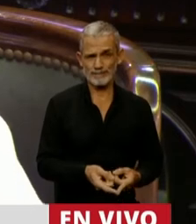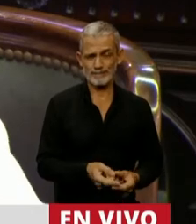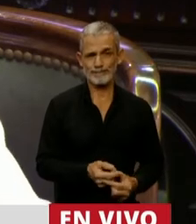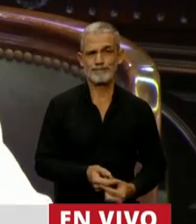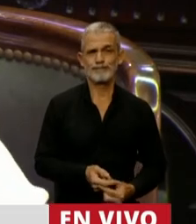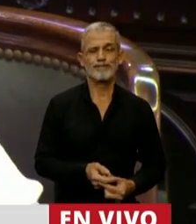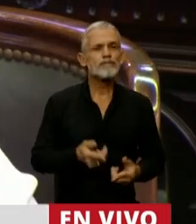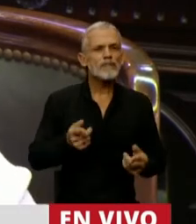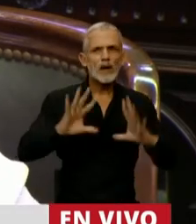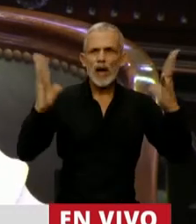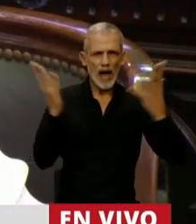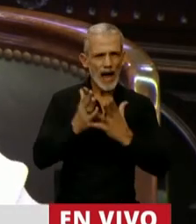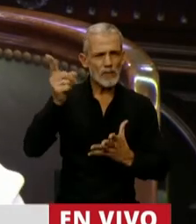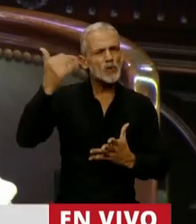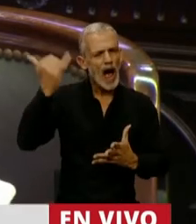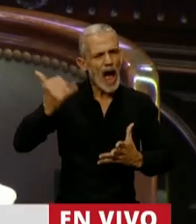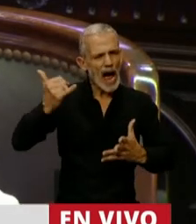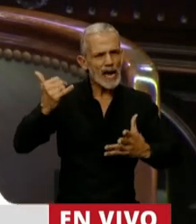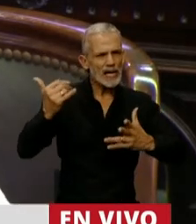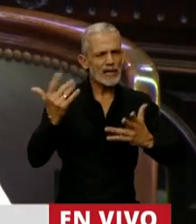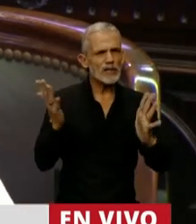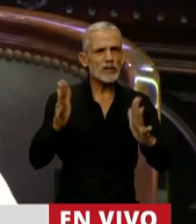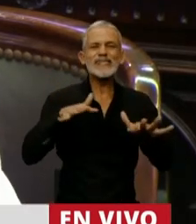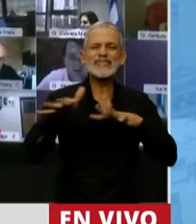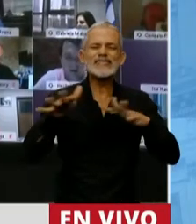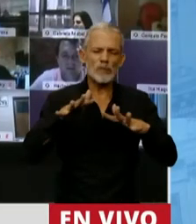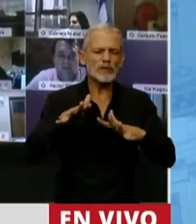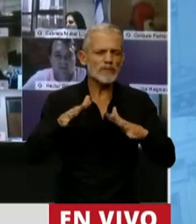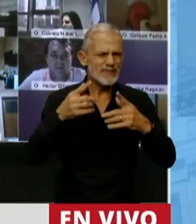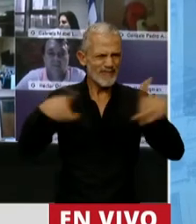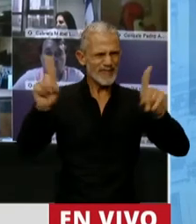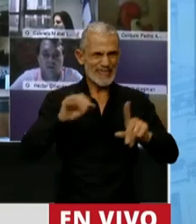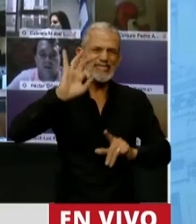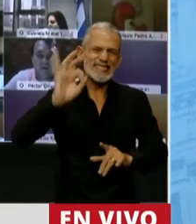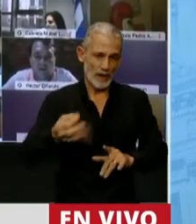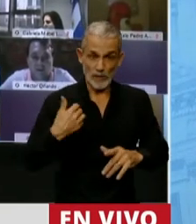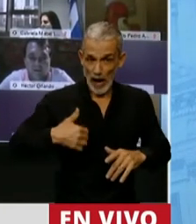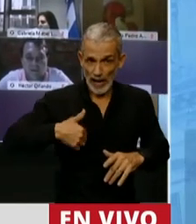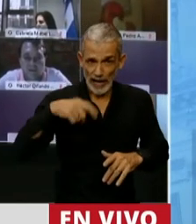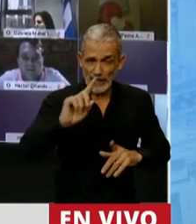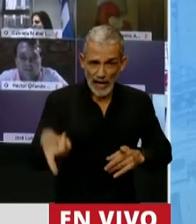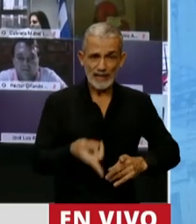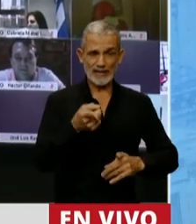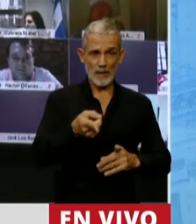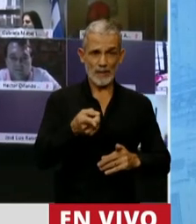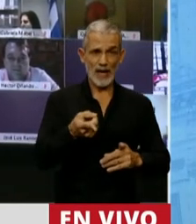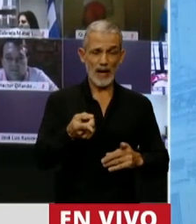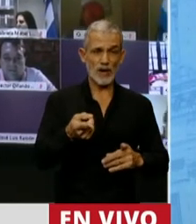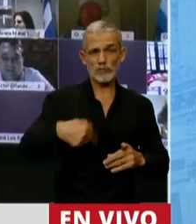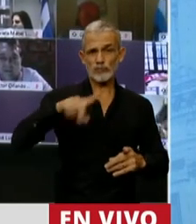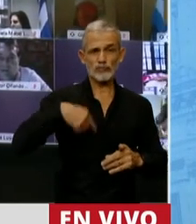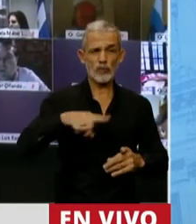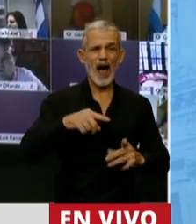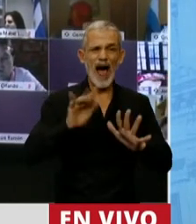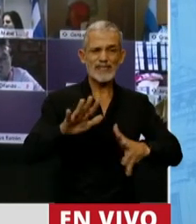El mundo está atravesando una situación excepcional y la Argentina no puede darse el